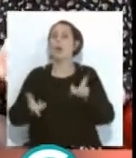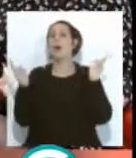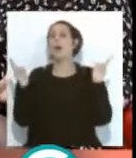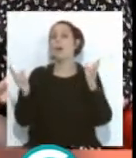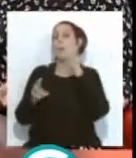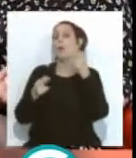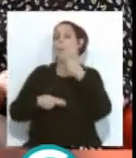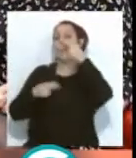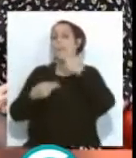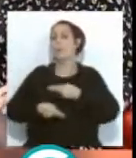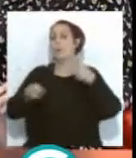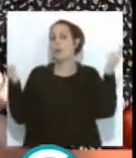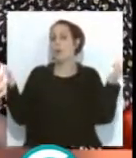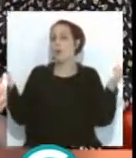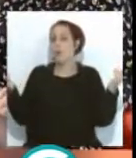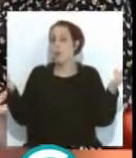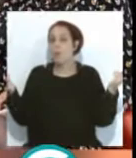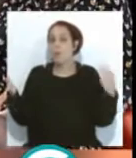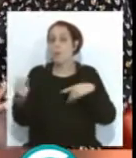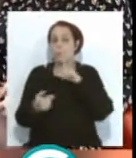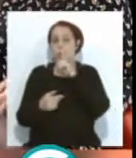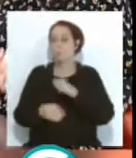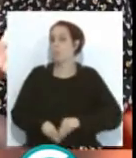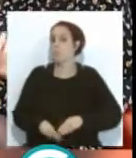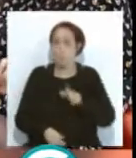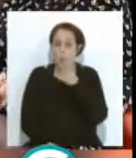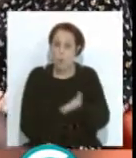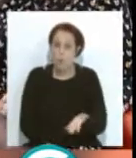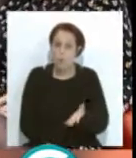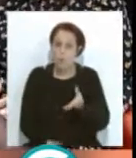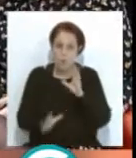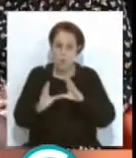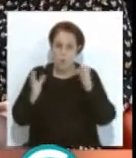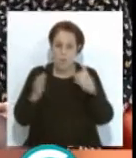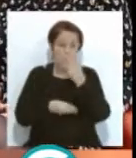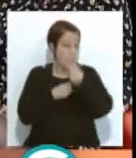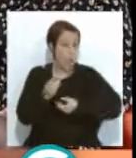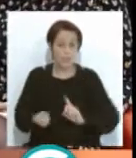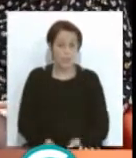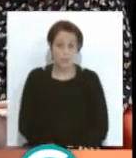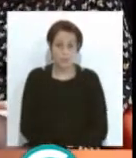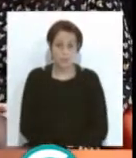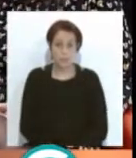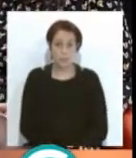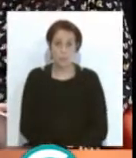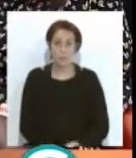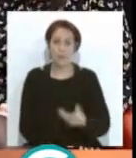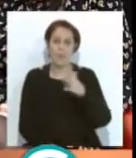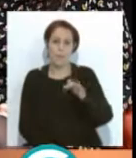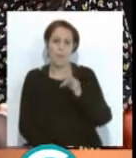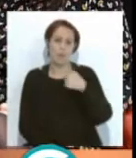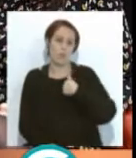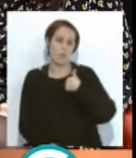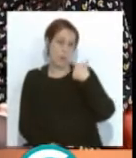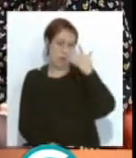el público tiene también que callárselo, si hay agrupaciones que no lo hacen. Además aquí yo creo que se replica con